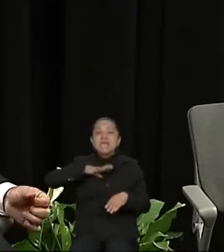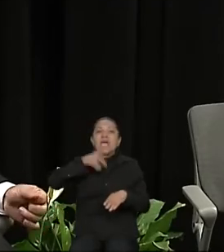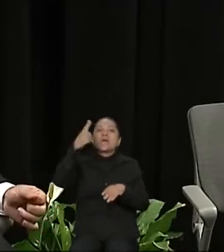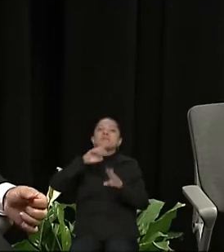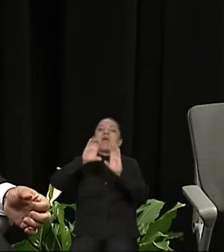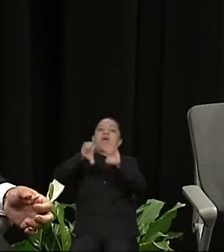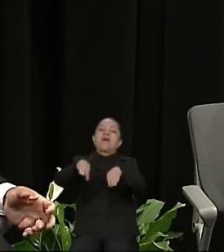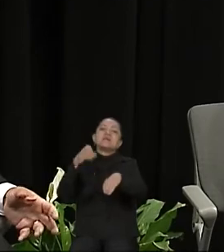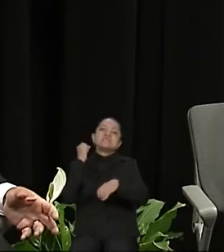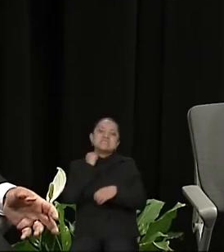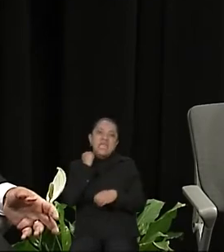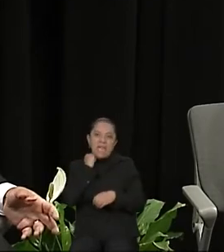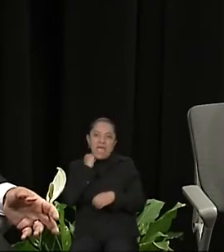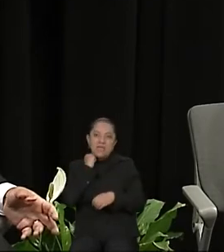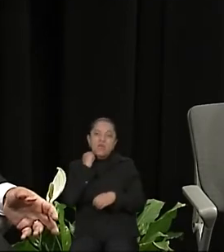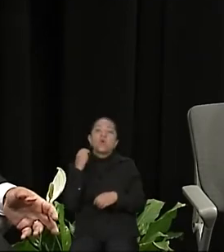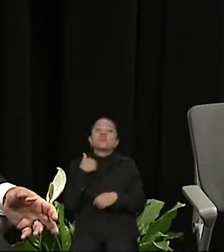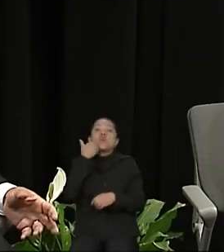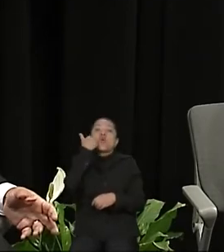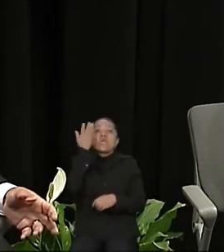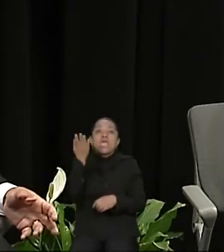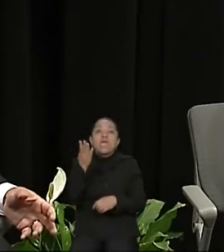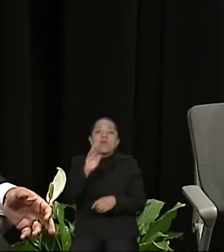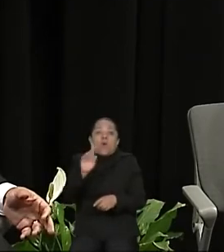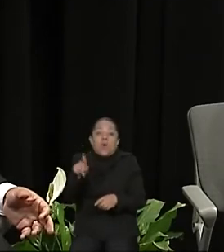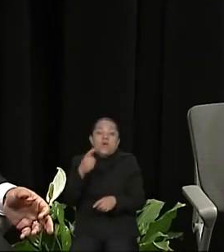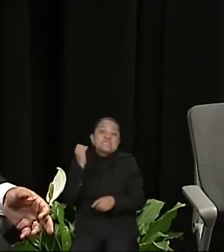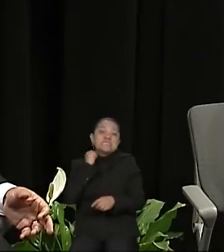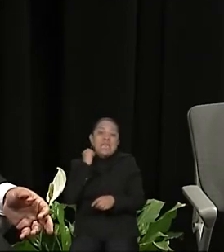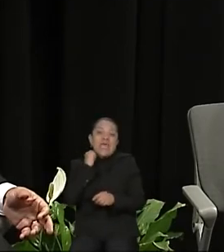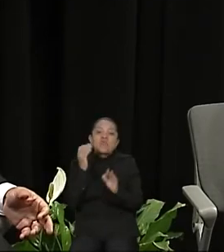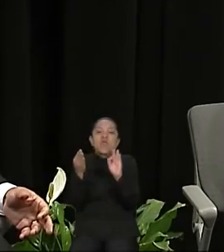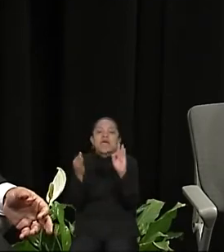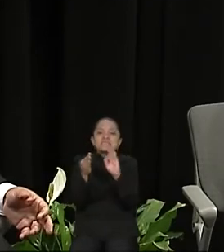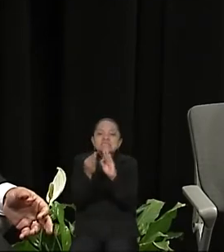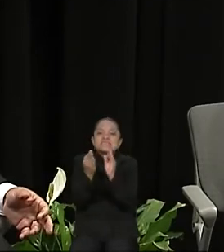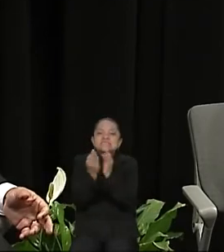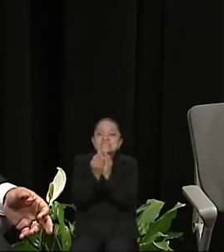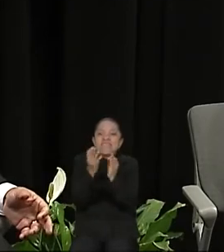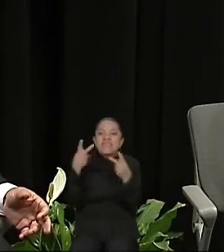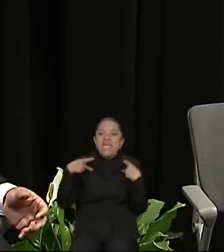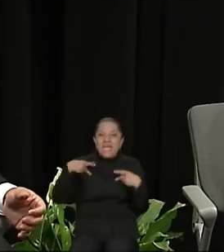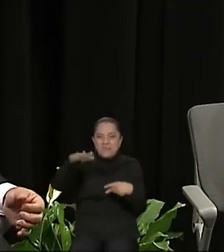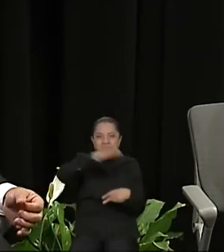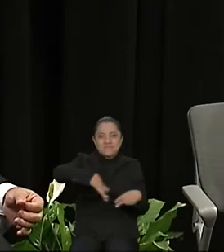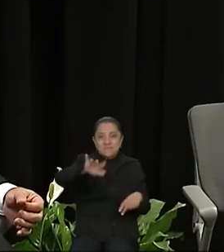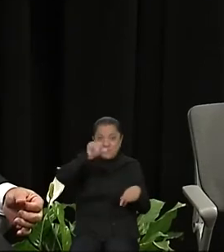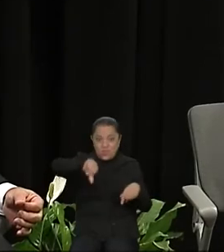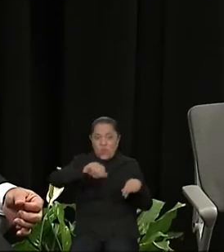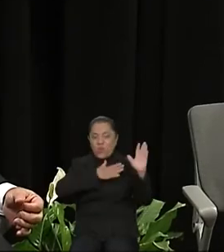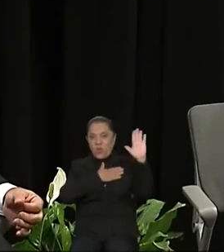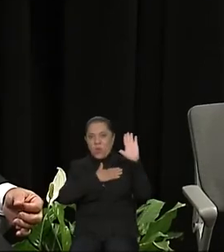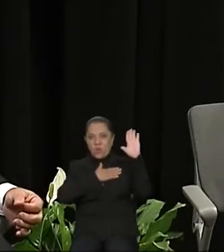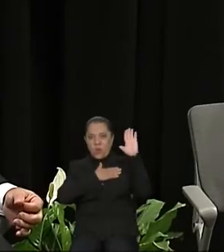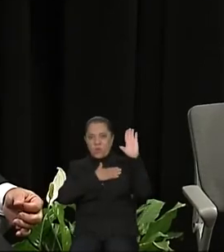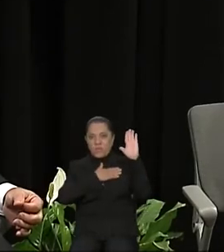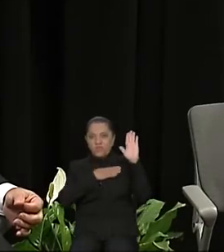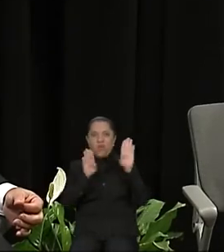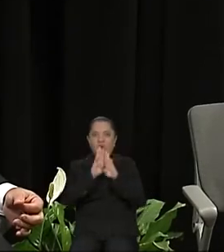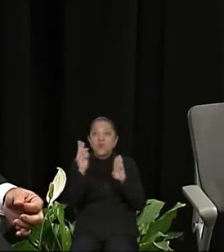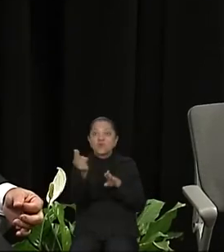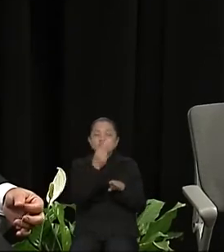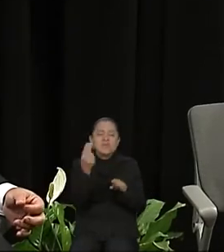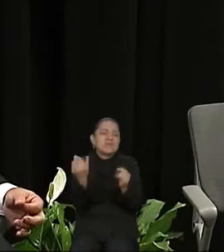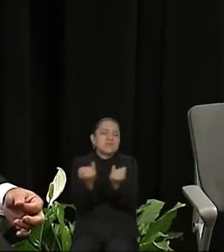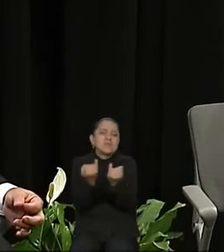Quiero ser una senadora cercana a la gente. Hoy me comprometo con todos ustedes a ser como siempre lo he sido, una mujer